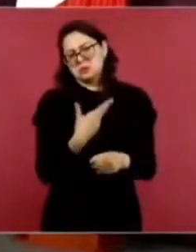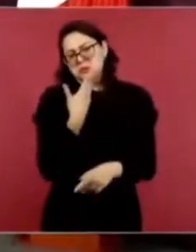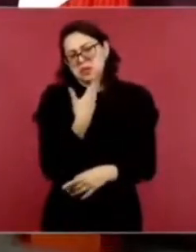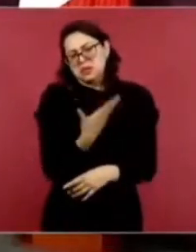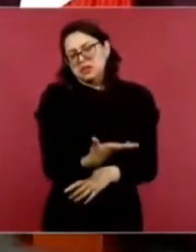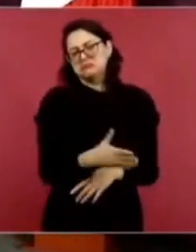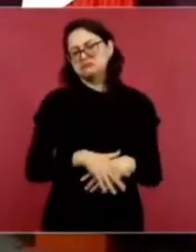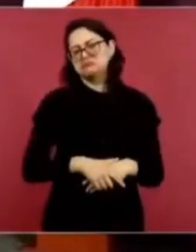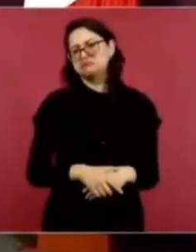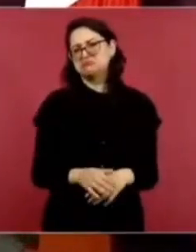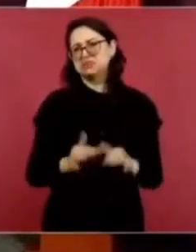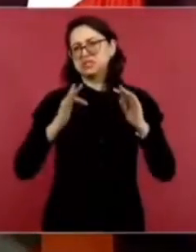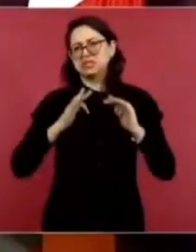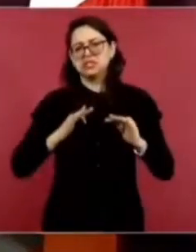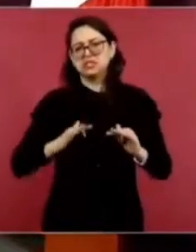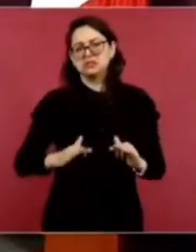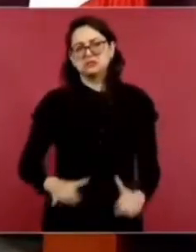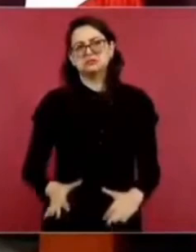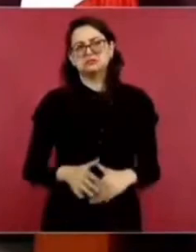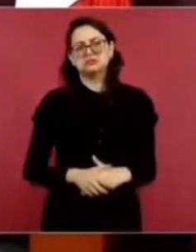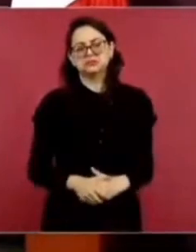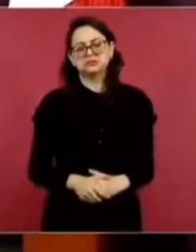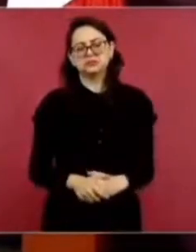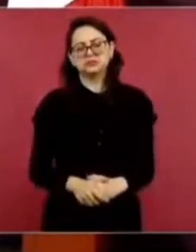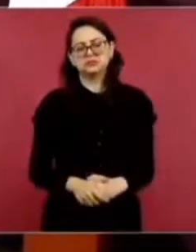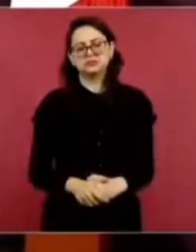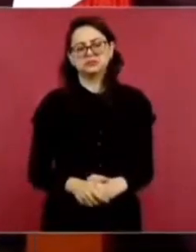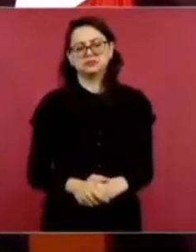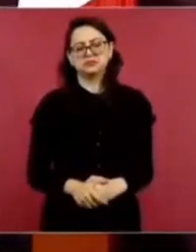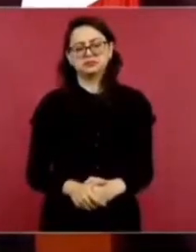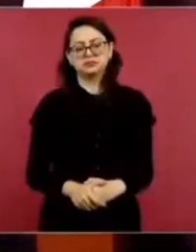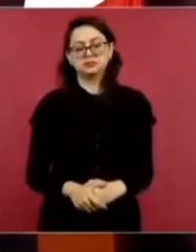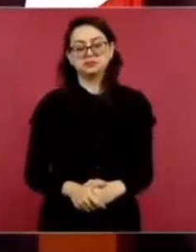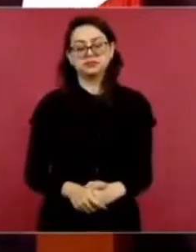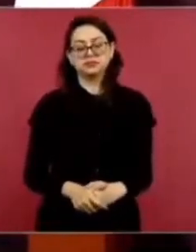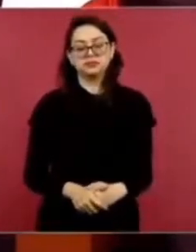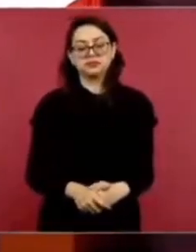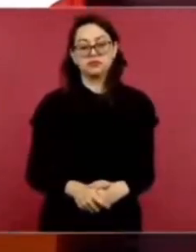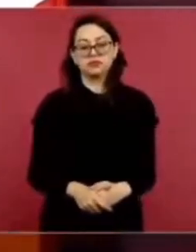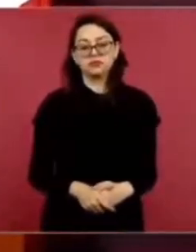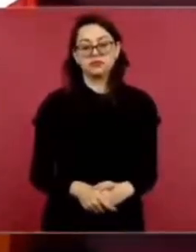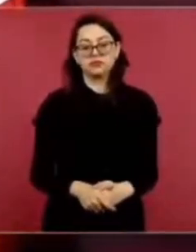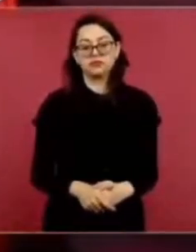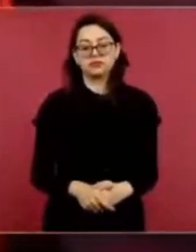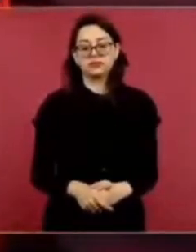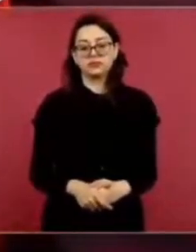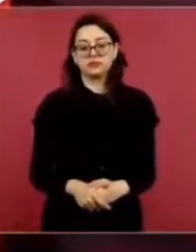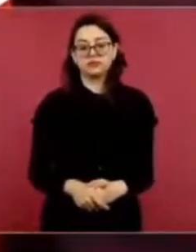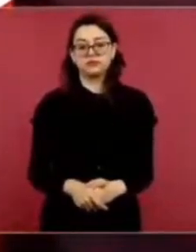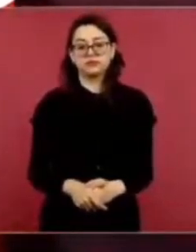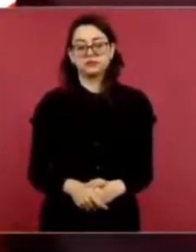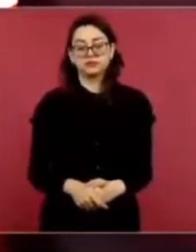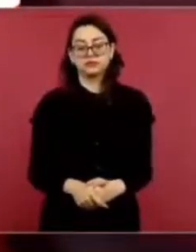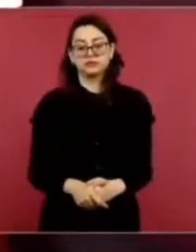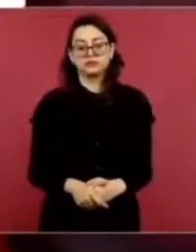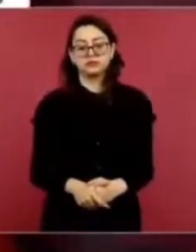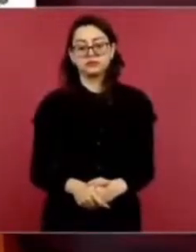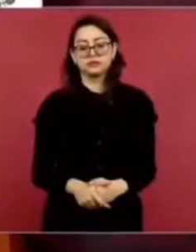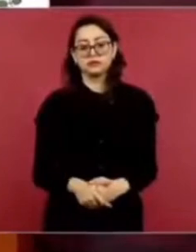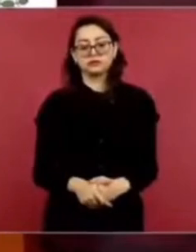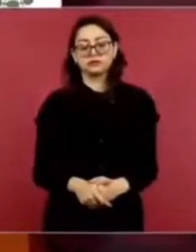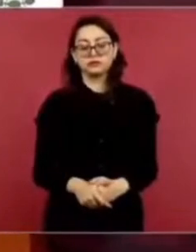es también el